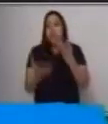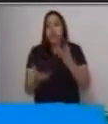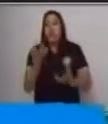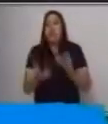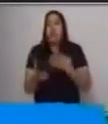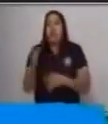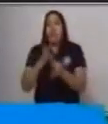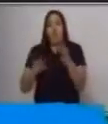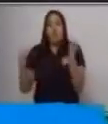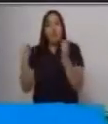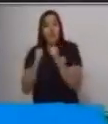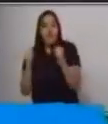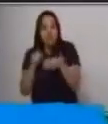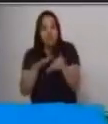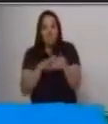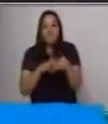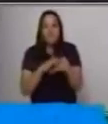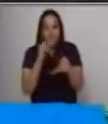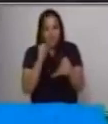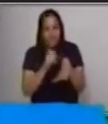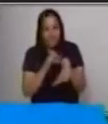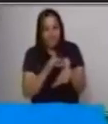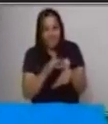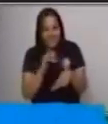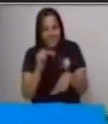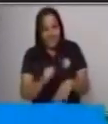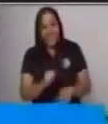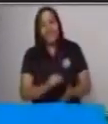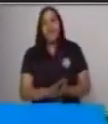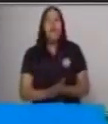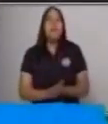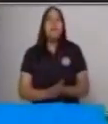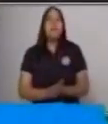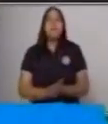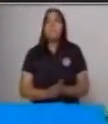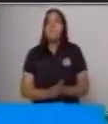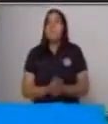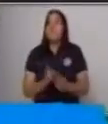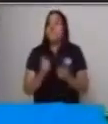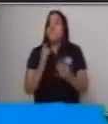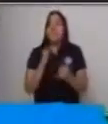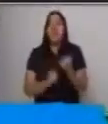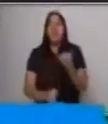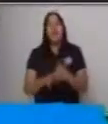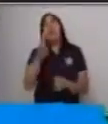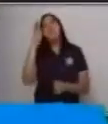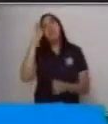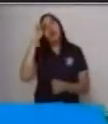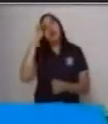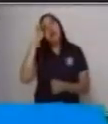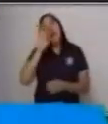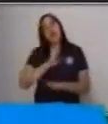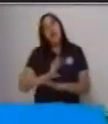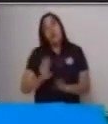objetos que se te presenten. Para culminar, te recuerdo que